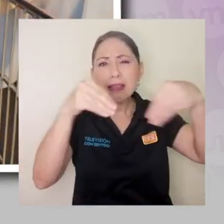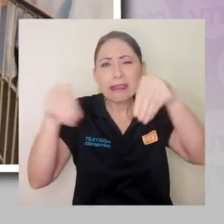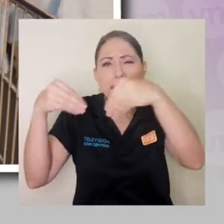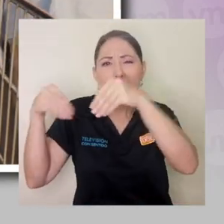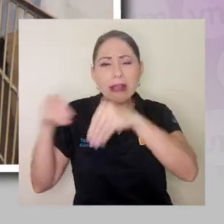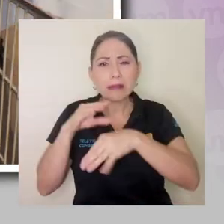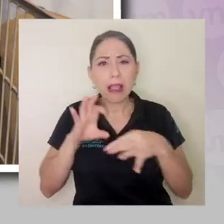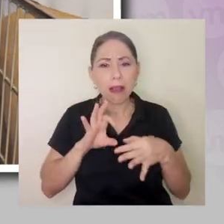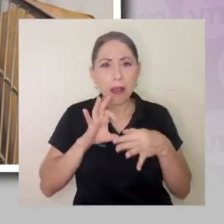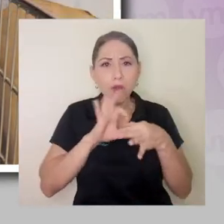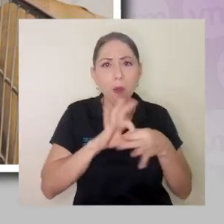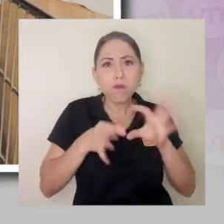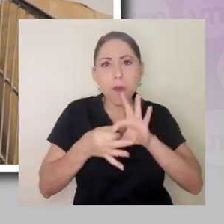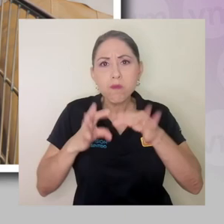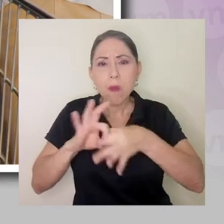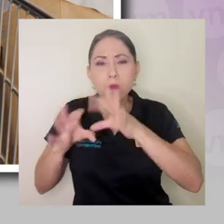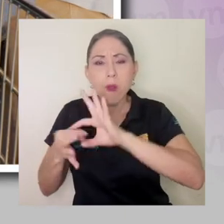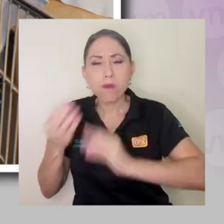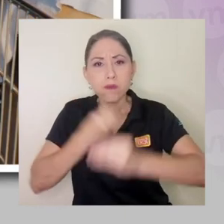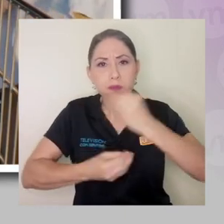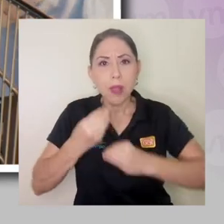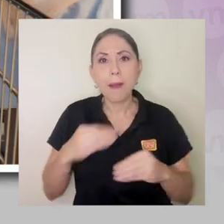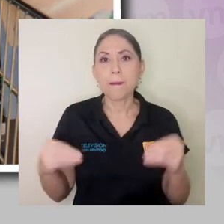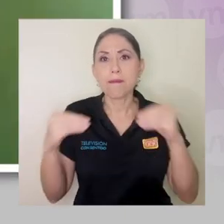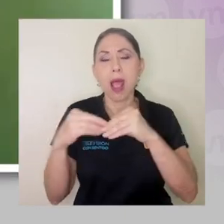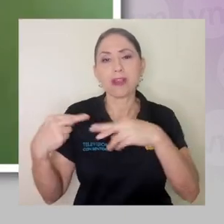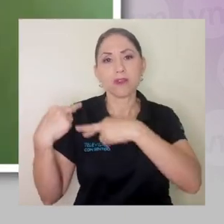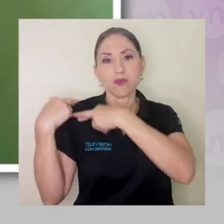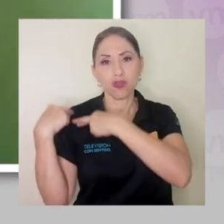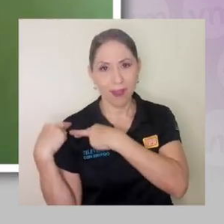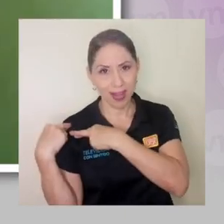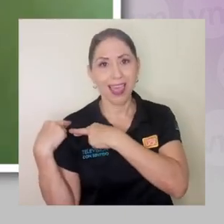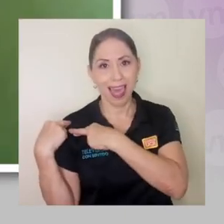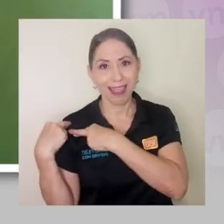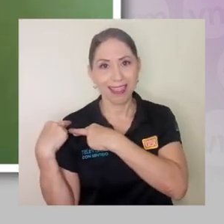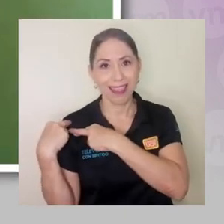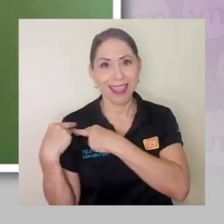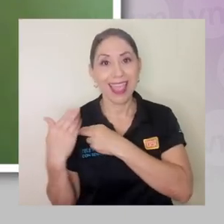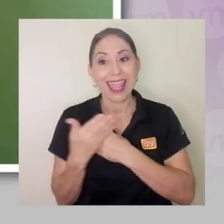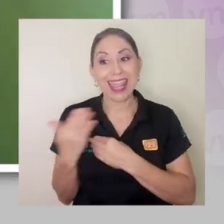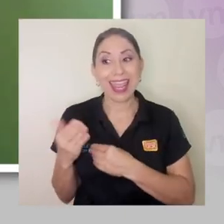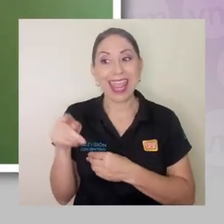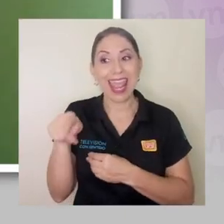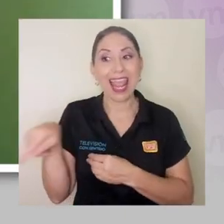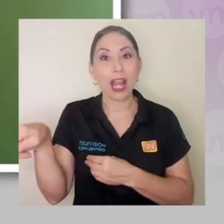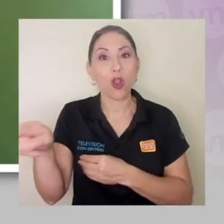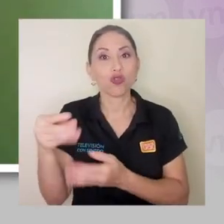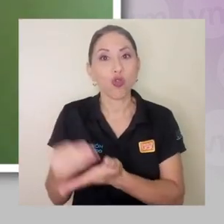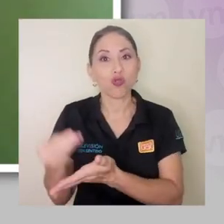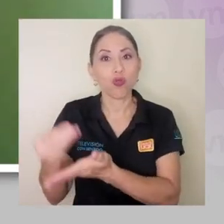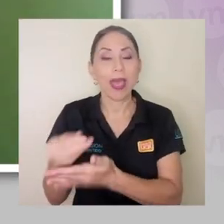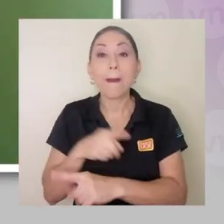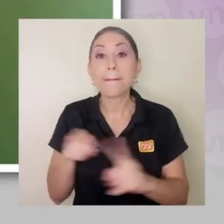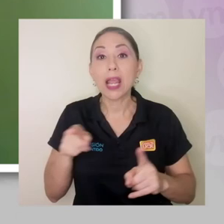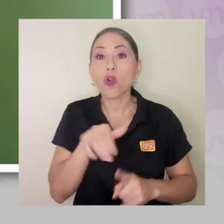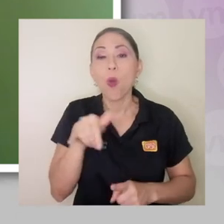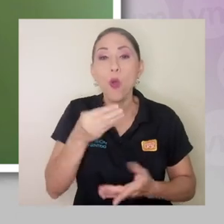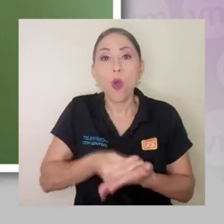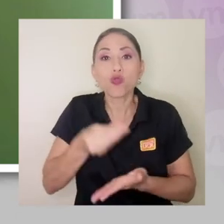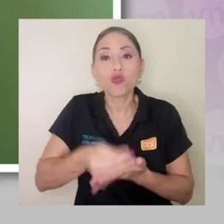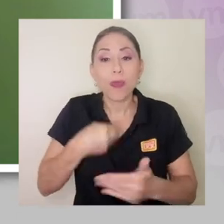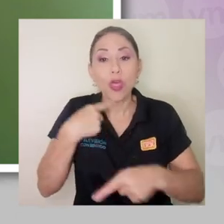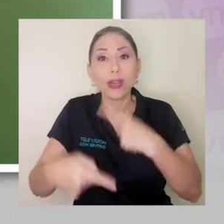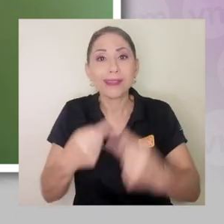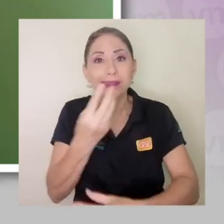vinculados con toda la cadena agroalimentaria, pues tenemos más responsabilidad que la parte de consumidores, pero como